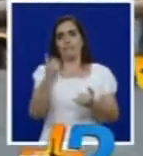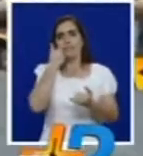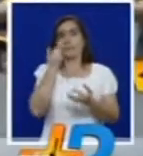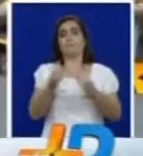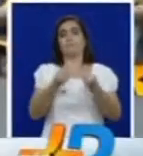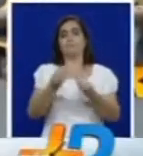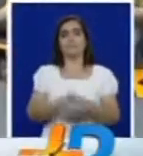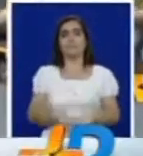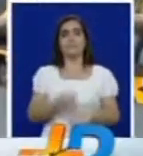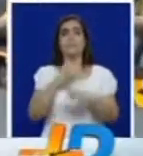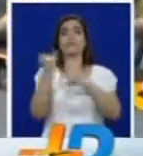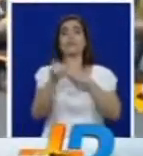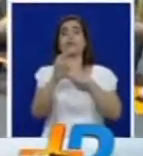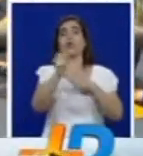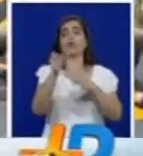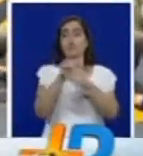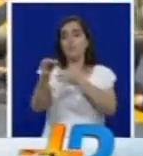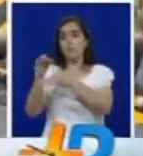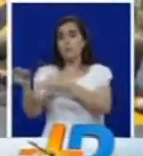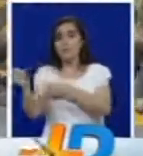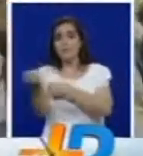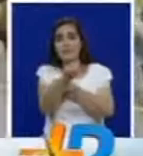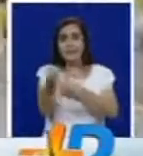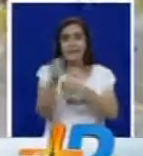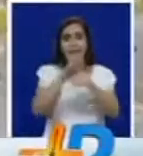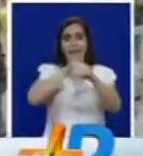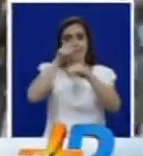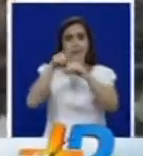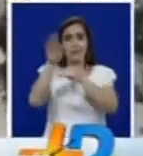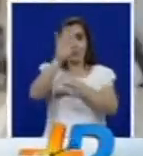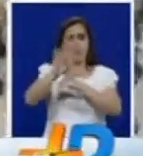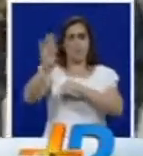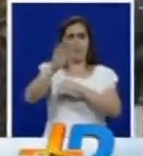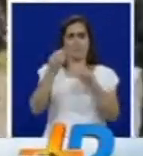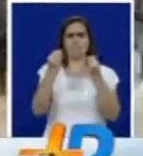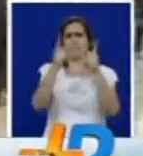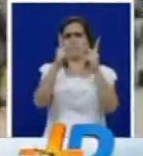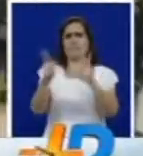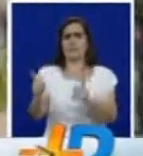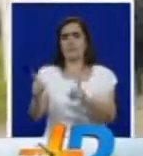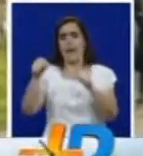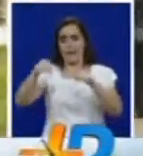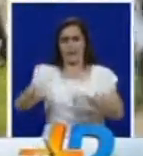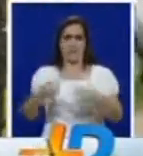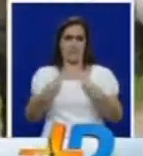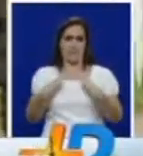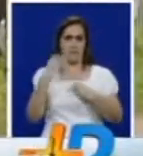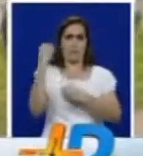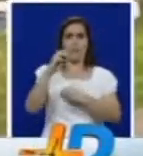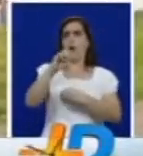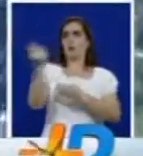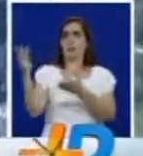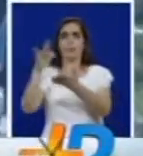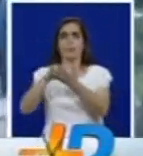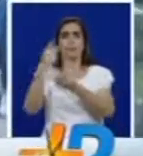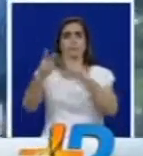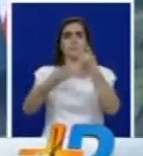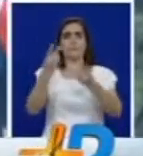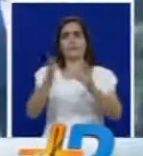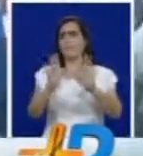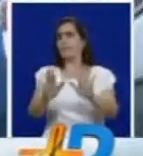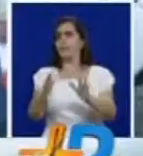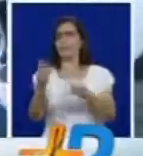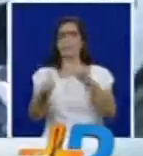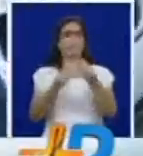En Ipiales y en otros municipios de Nariño, son centenares de personas, entre nacionales y extranjeros, que permanecen atrapados por los bloqueos